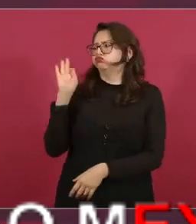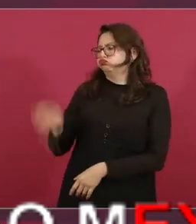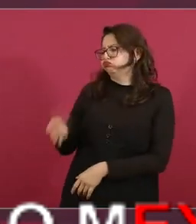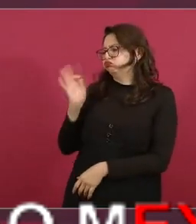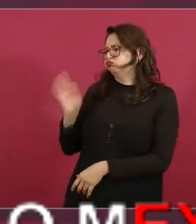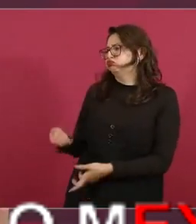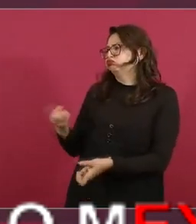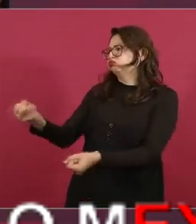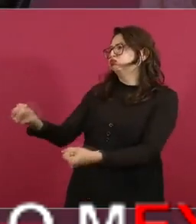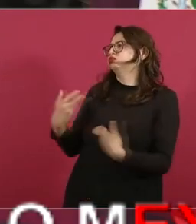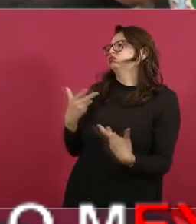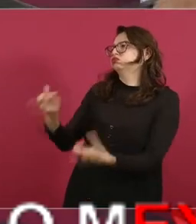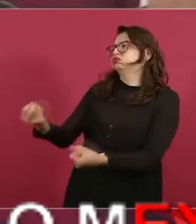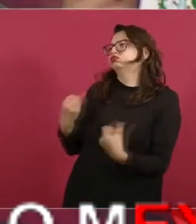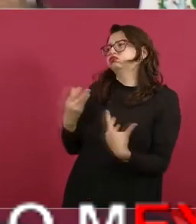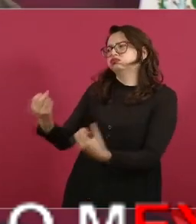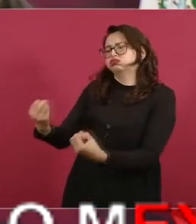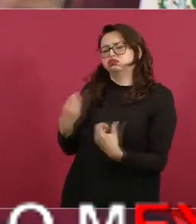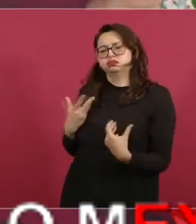y que